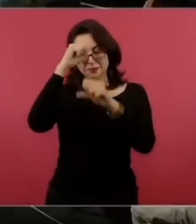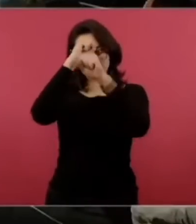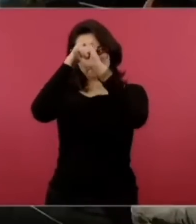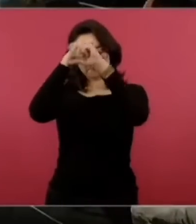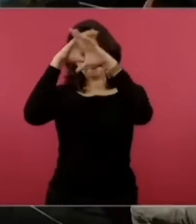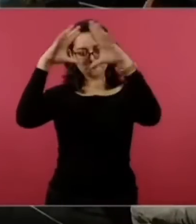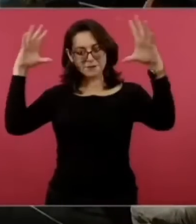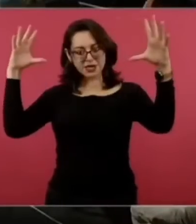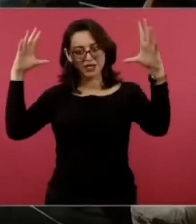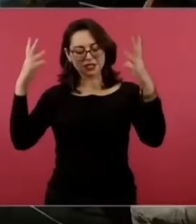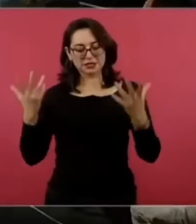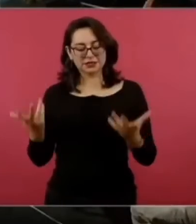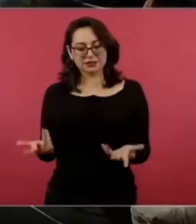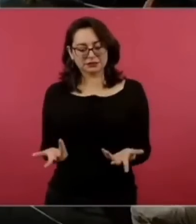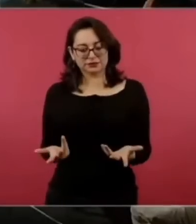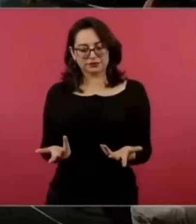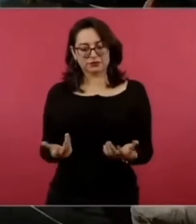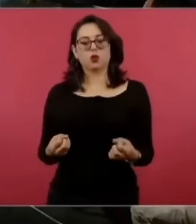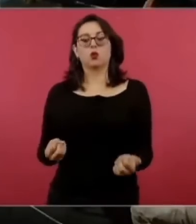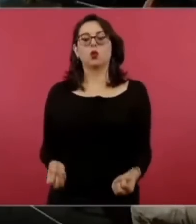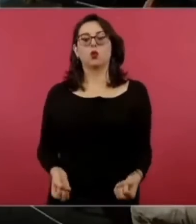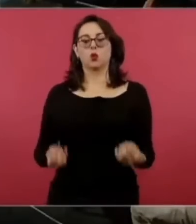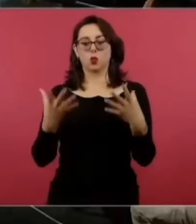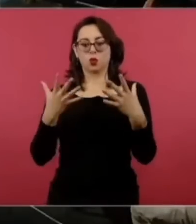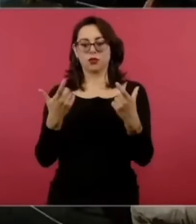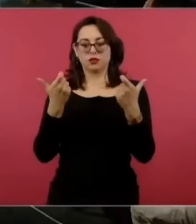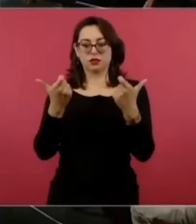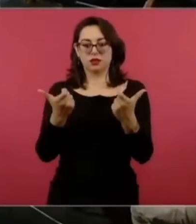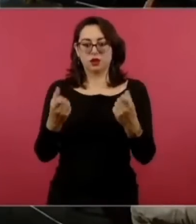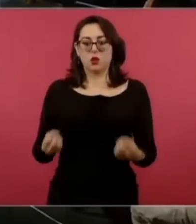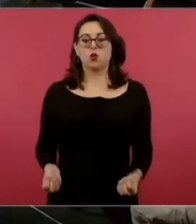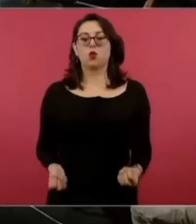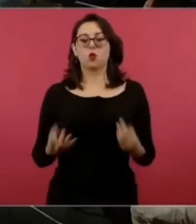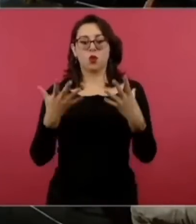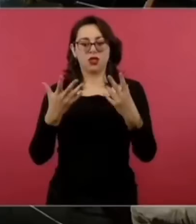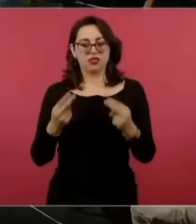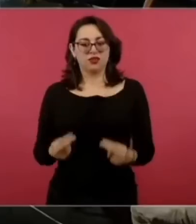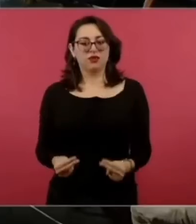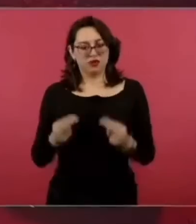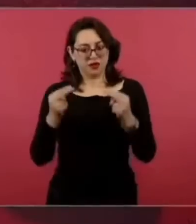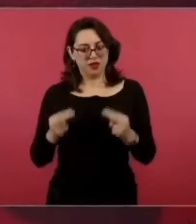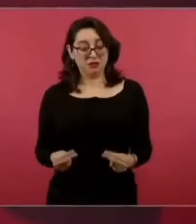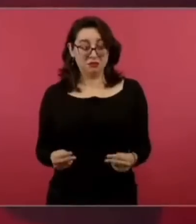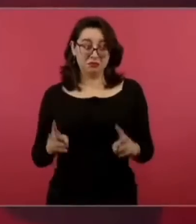el tamaño de estos negocios y se les puede llamar de esa manera